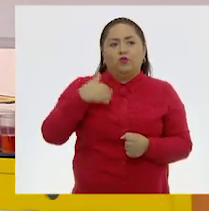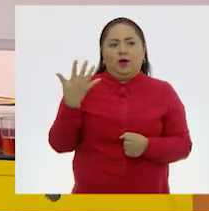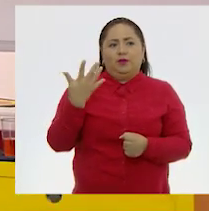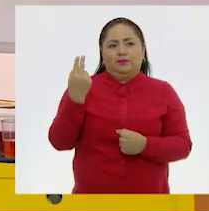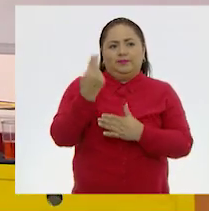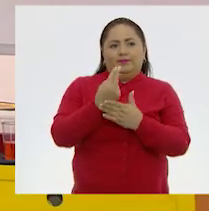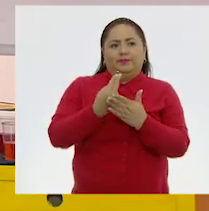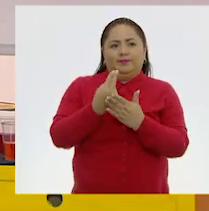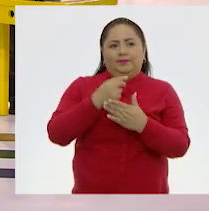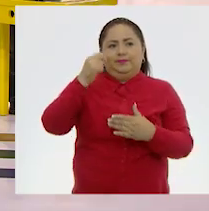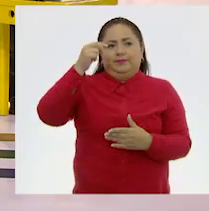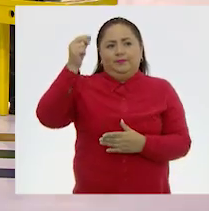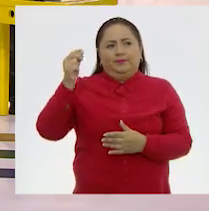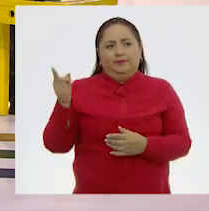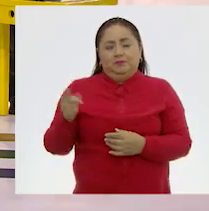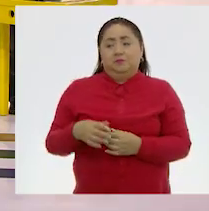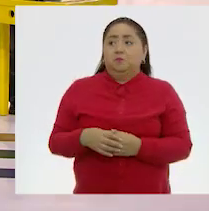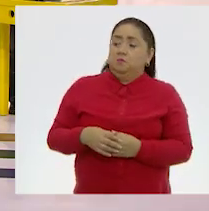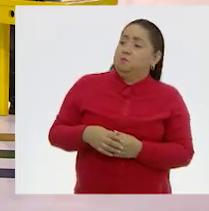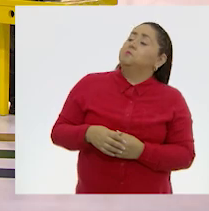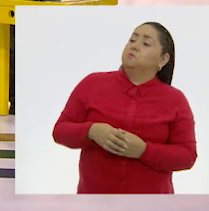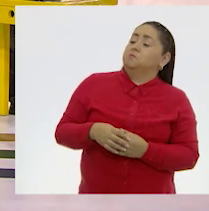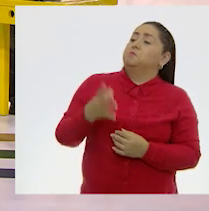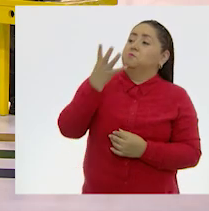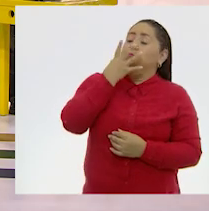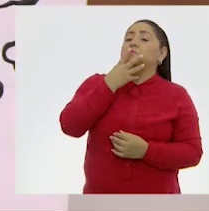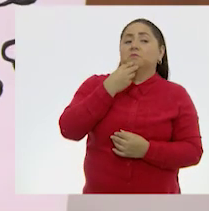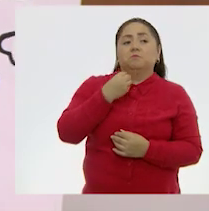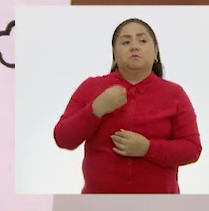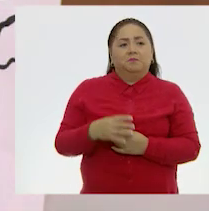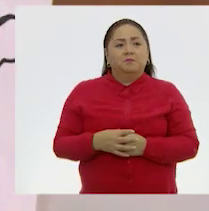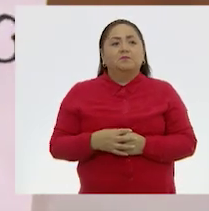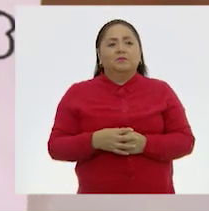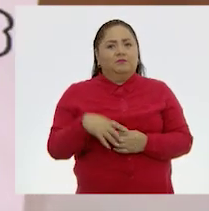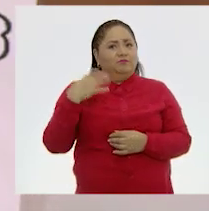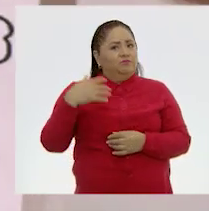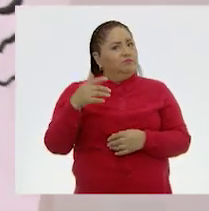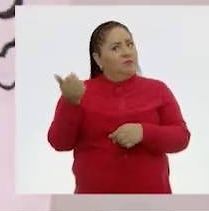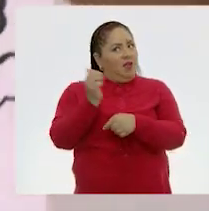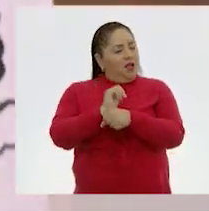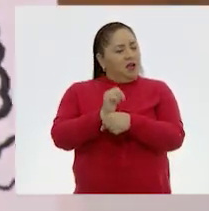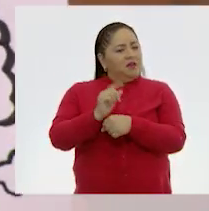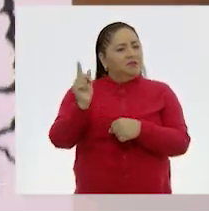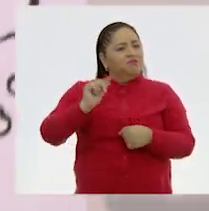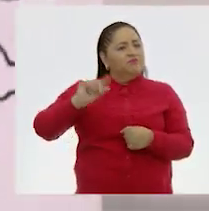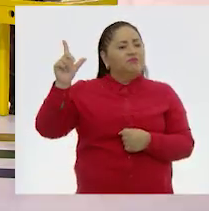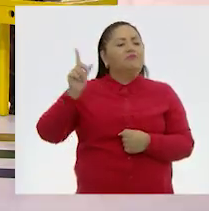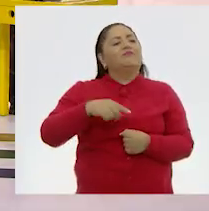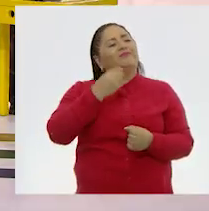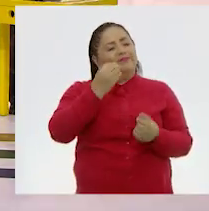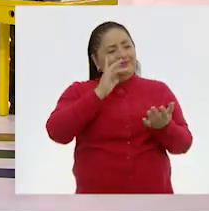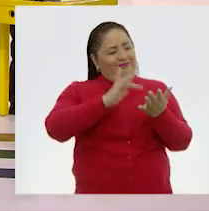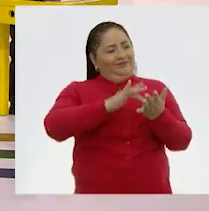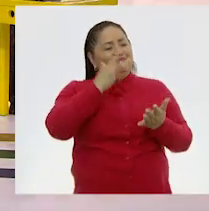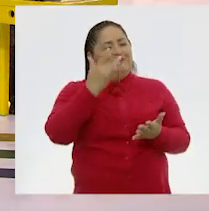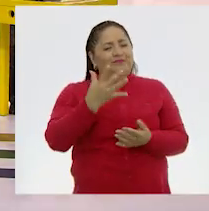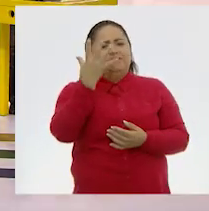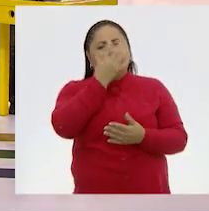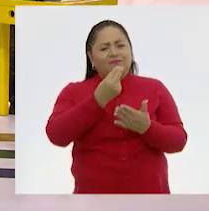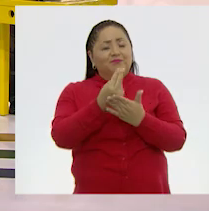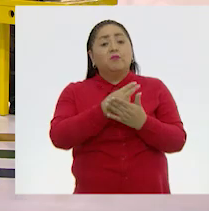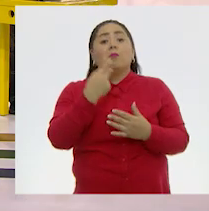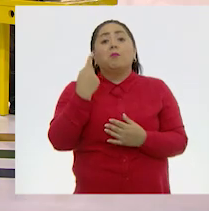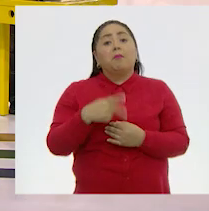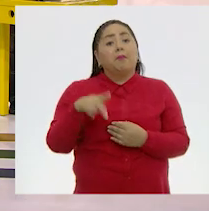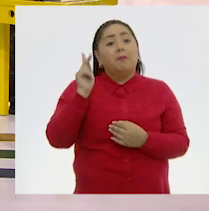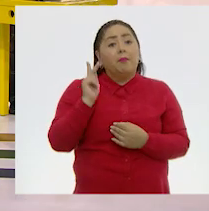dibujo. Me quedó bonito, ¿eh? Un gran artista, Paco. Gracias, muchas gracias. Qué bonito dibujo.